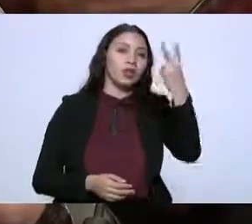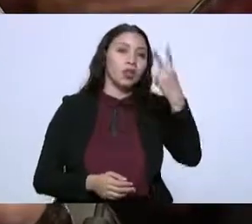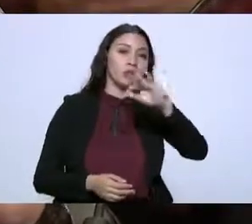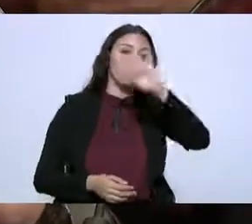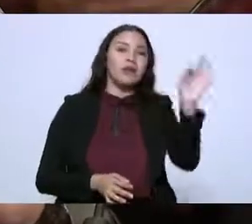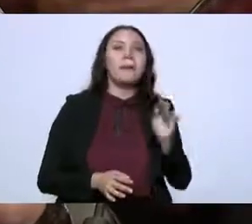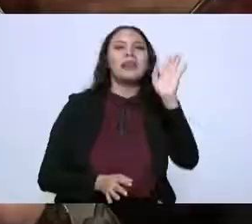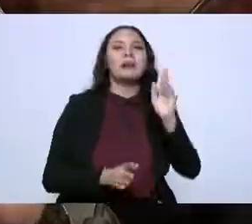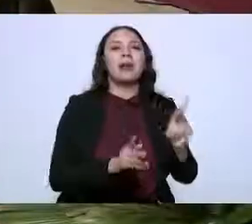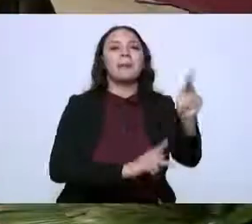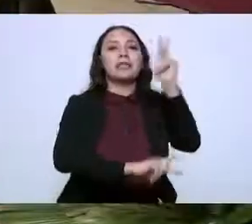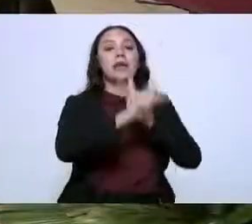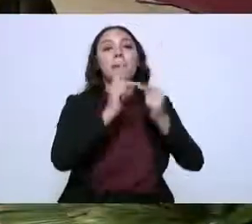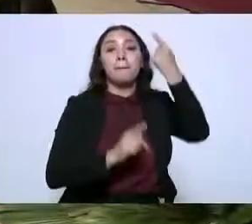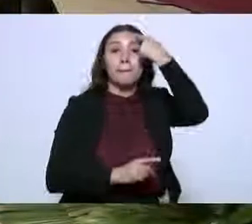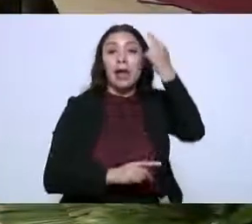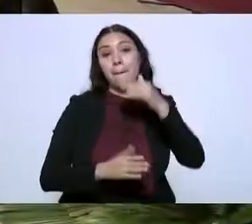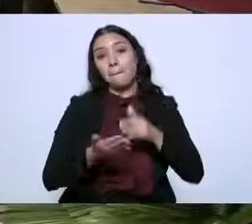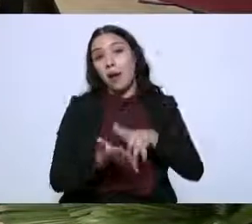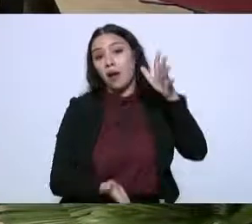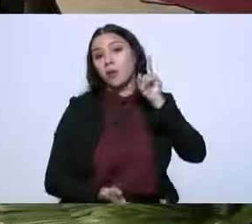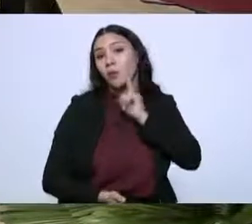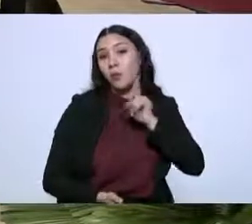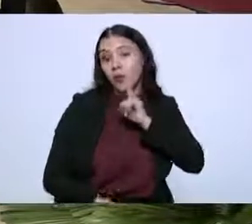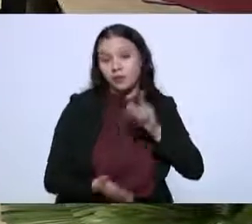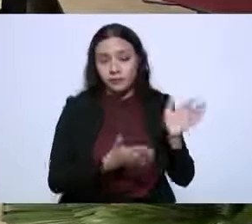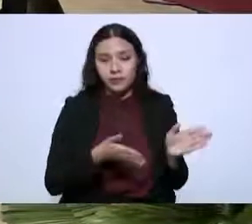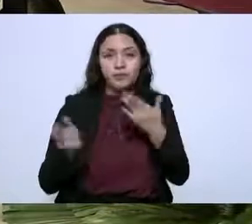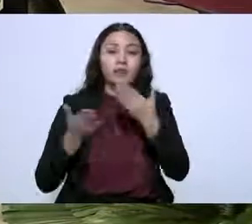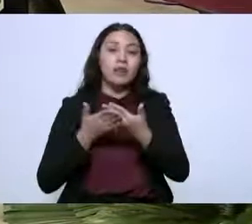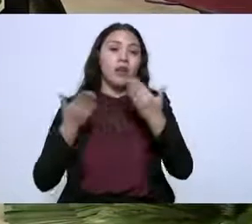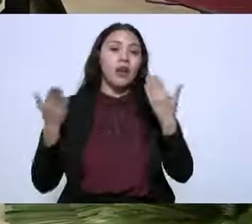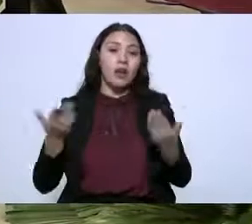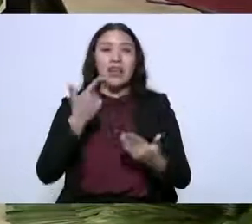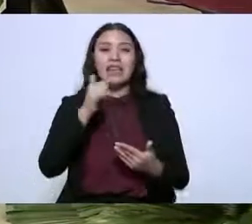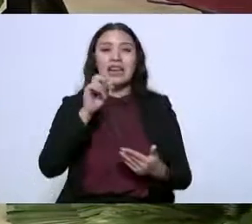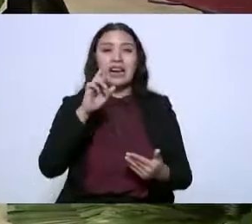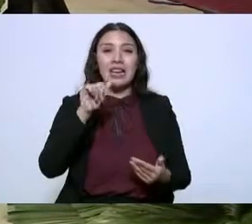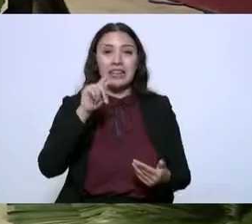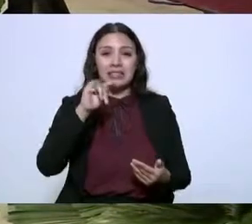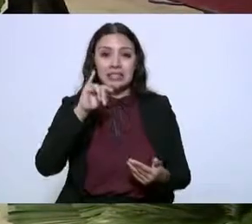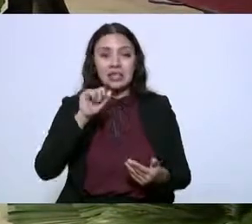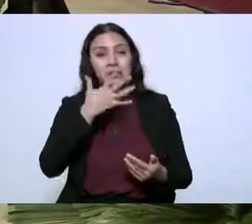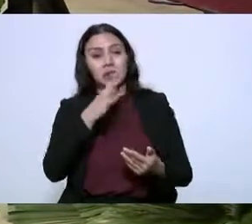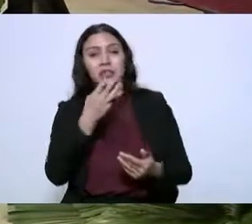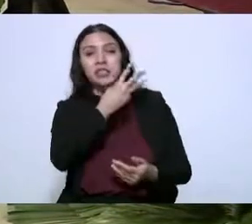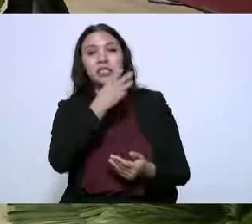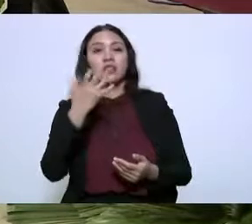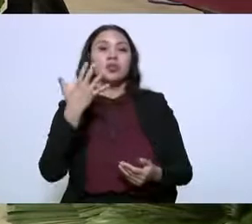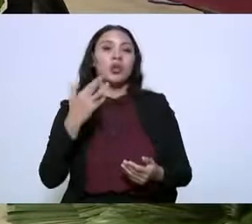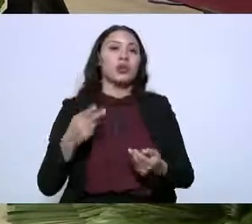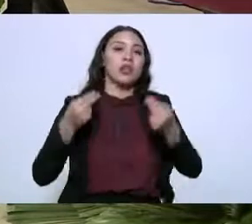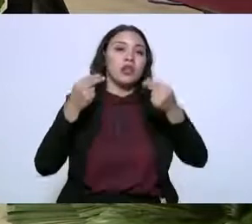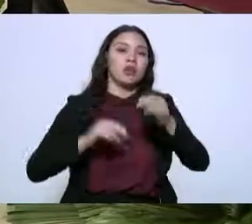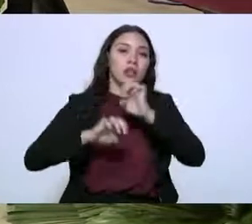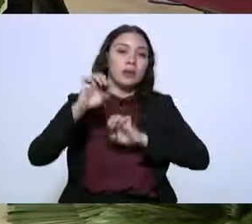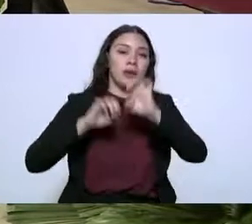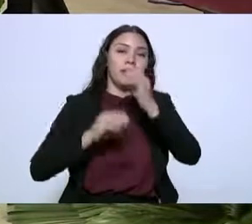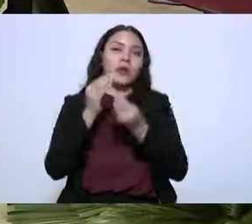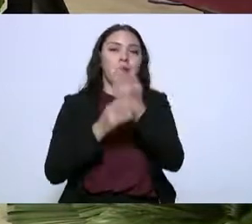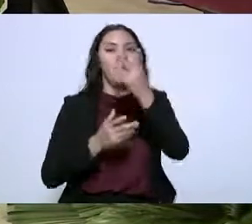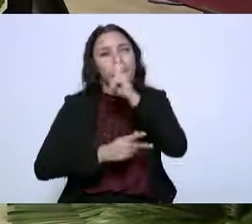préstamos a mujeres. De las garantías, se han apoyado a 350 empresas para